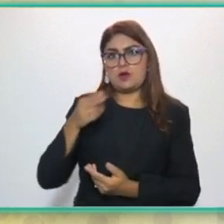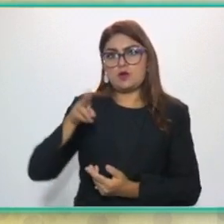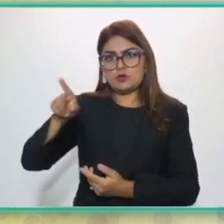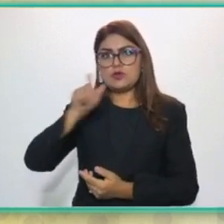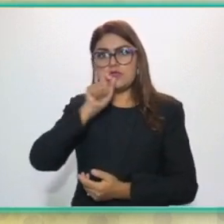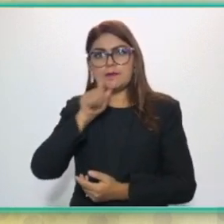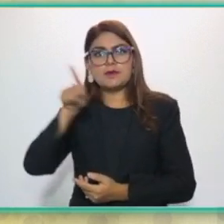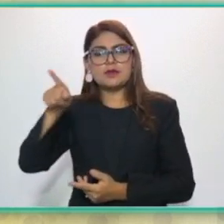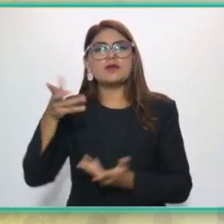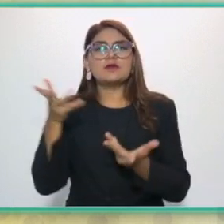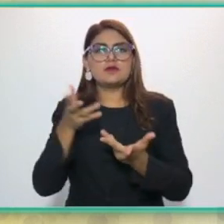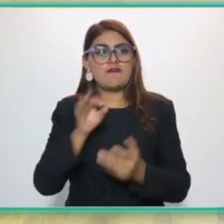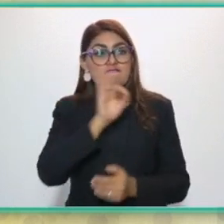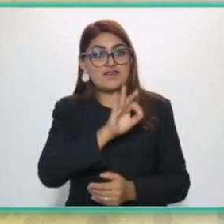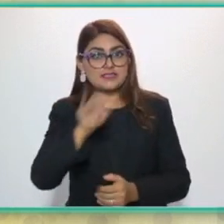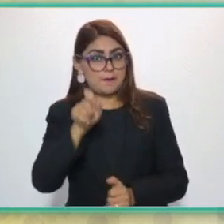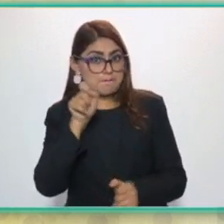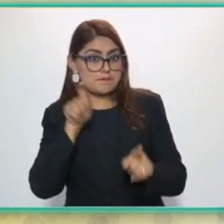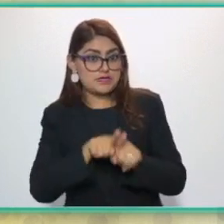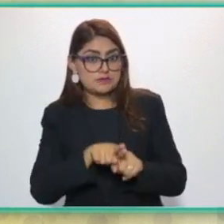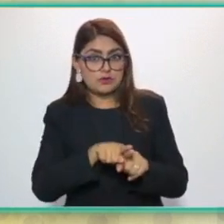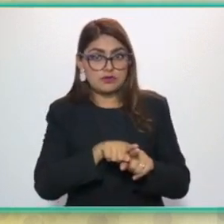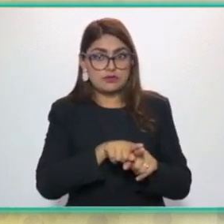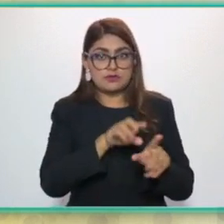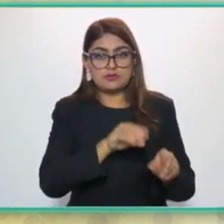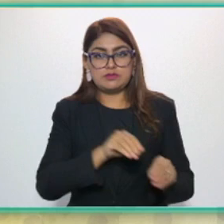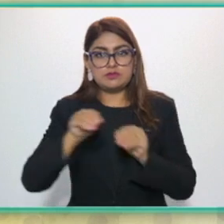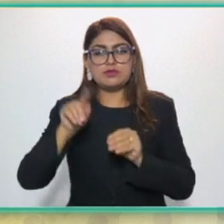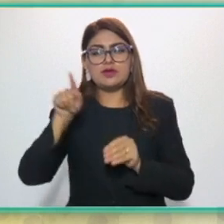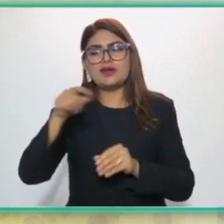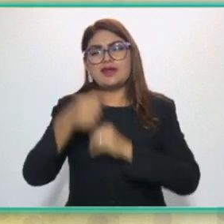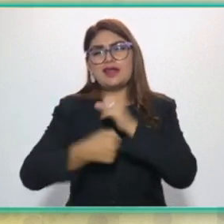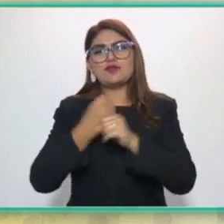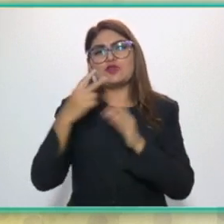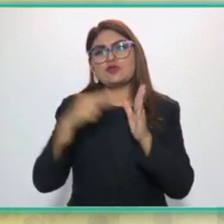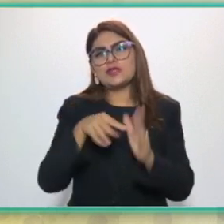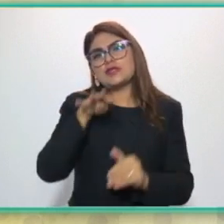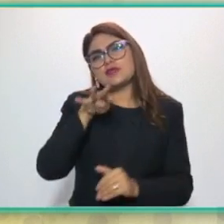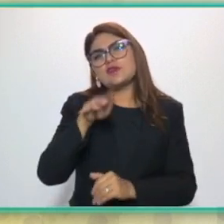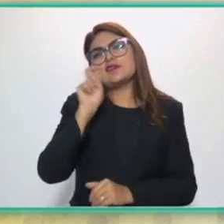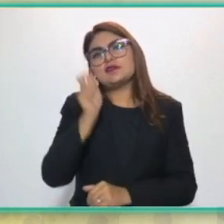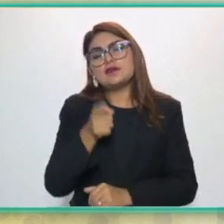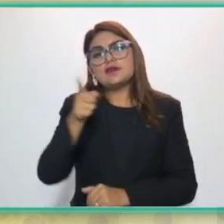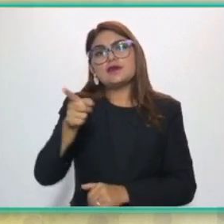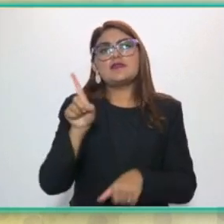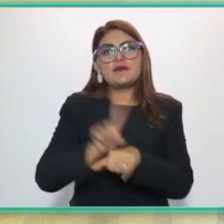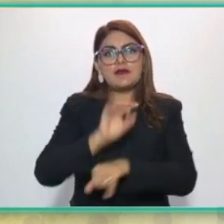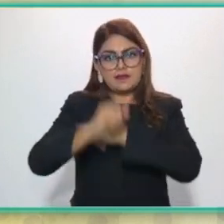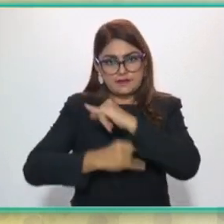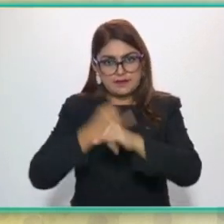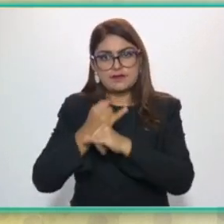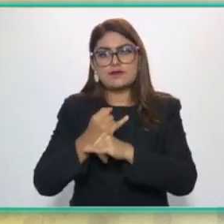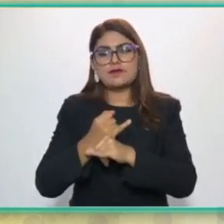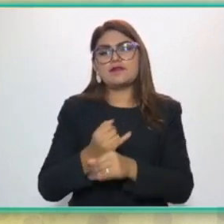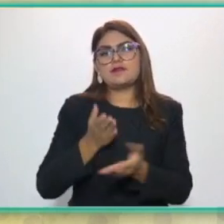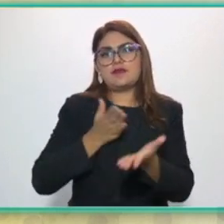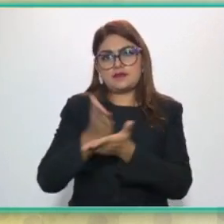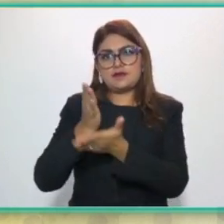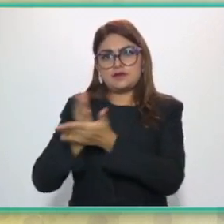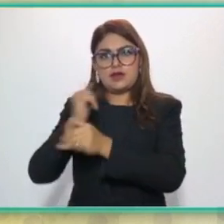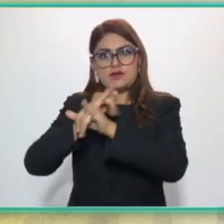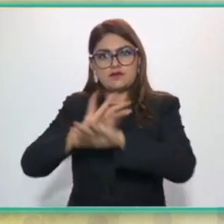también adoptó este mismo día, pero en el año 2019, como el Día Internacional para el Acceso Universal a Información en